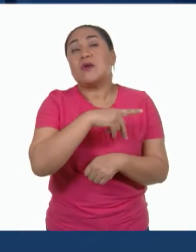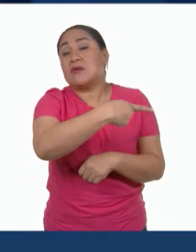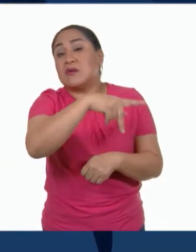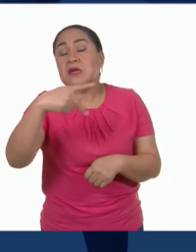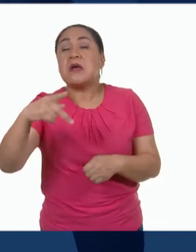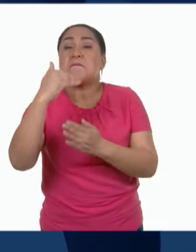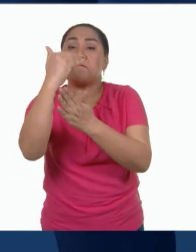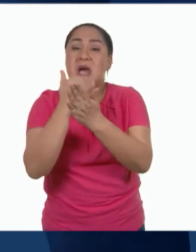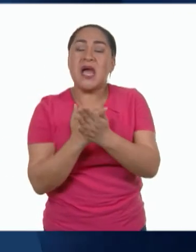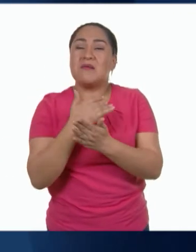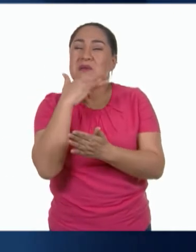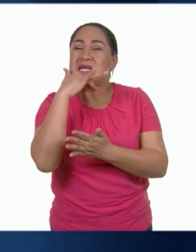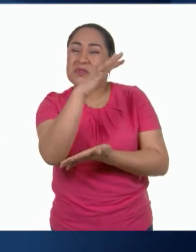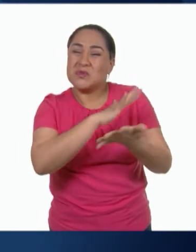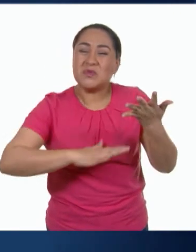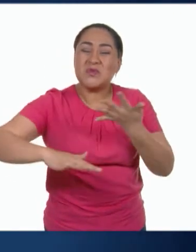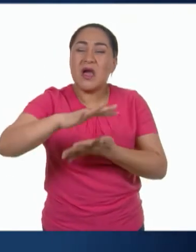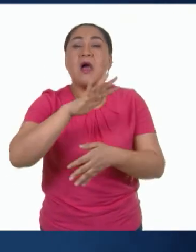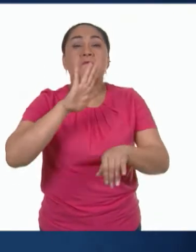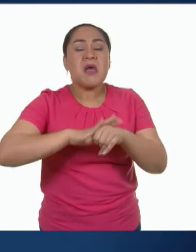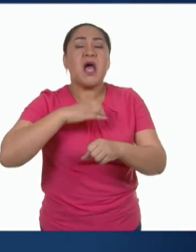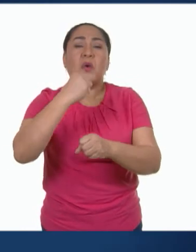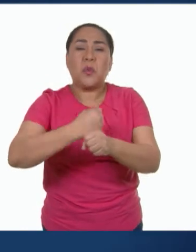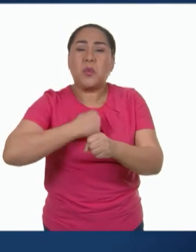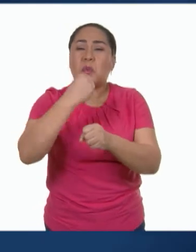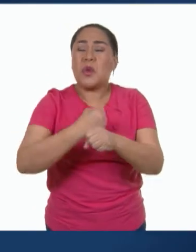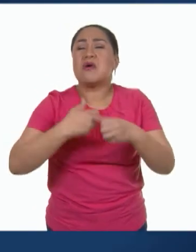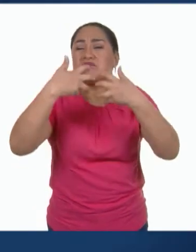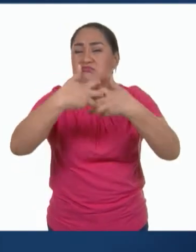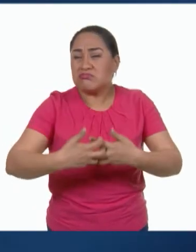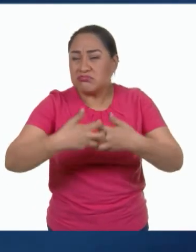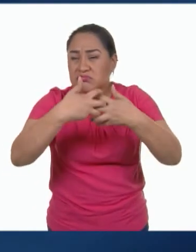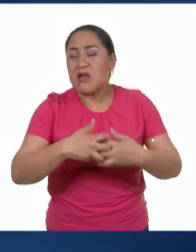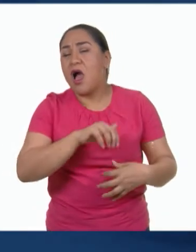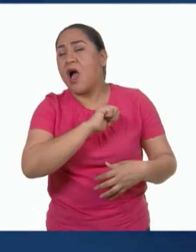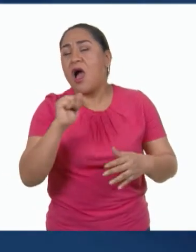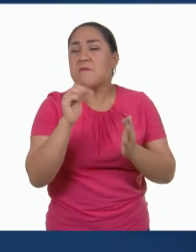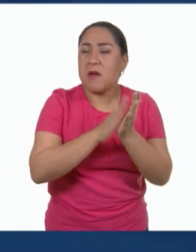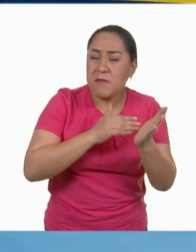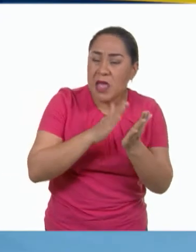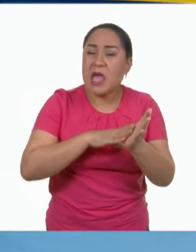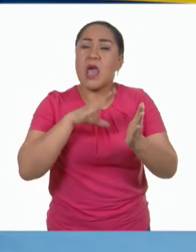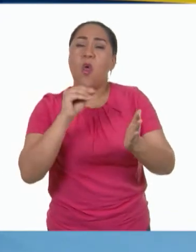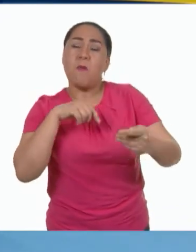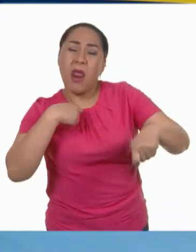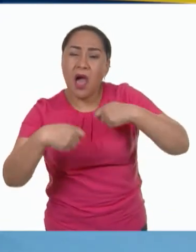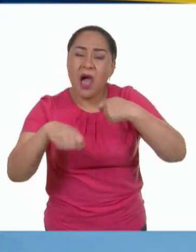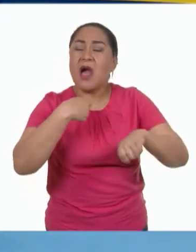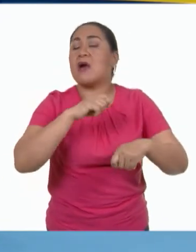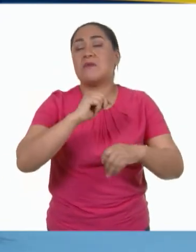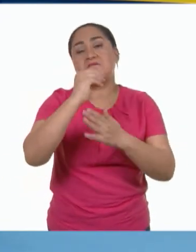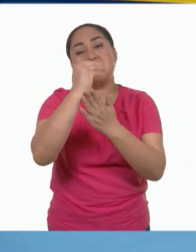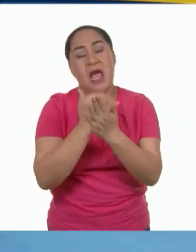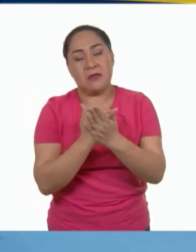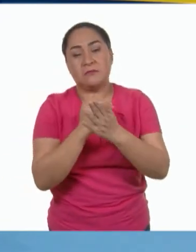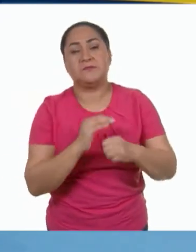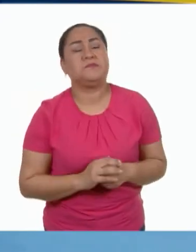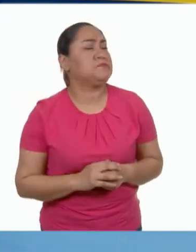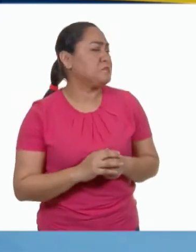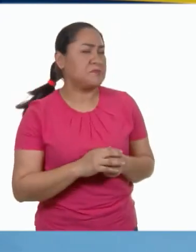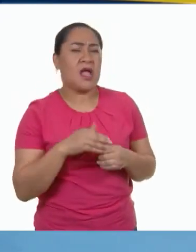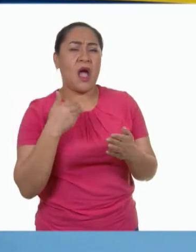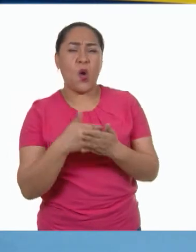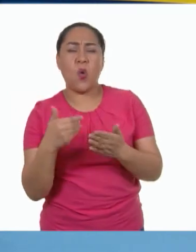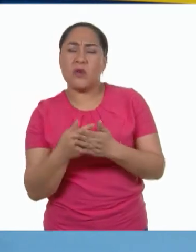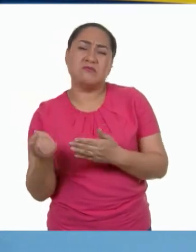contaminación por la fabricación de empaques o embalajes desechables. ¿Y qué nos puedes comentar acerca